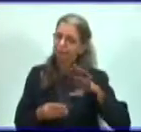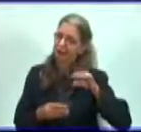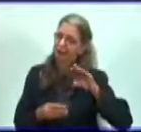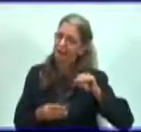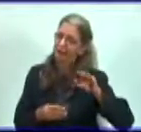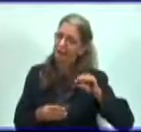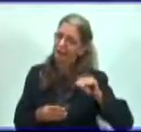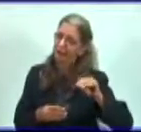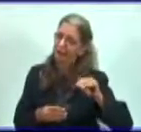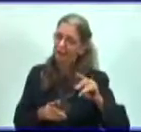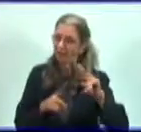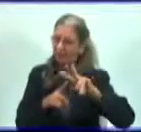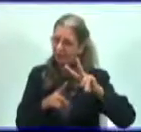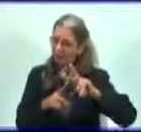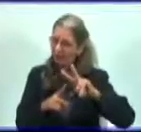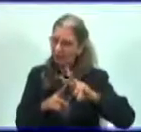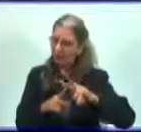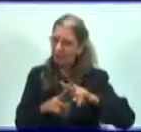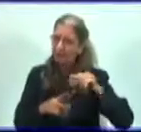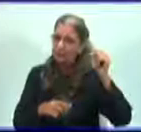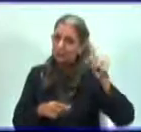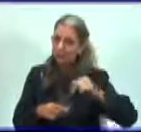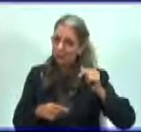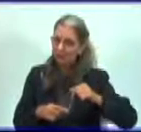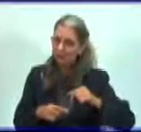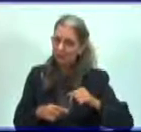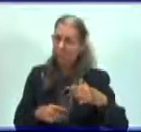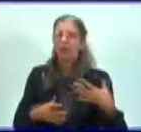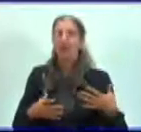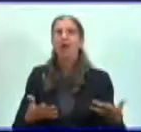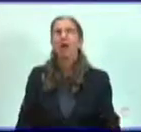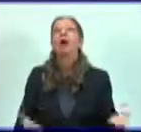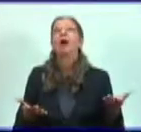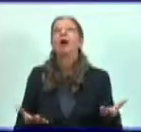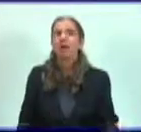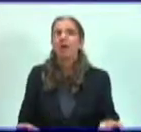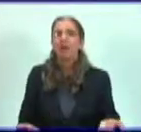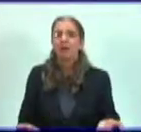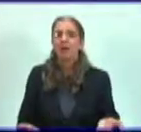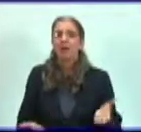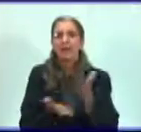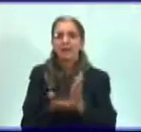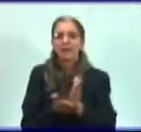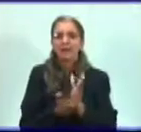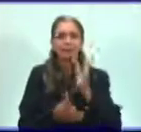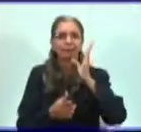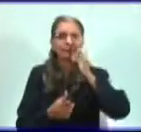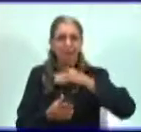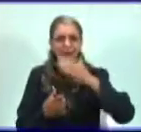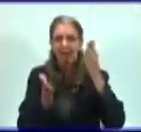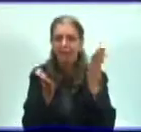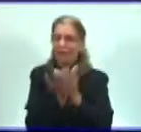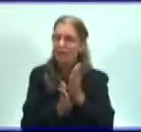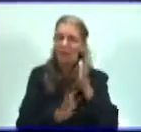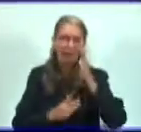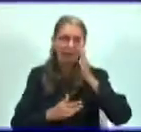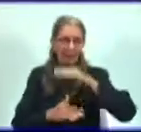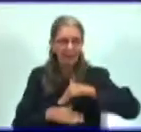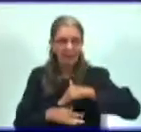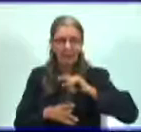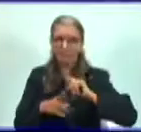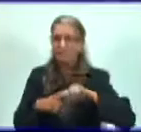viste en la televisión? Y hoy nos tiene a nosotros detenidos en algunas provincias el curso